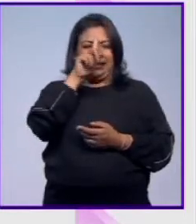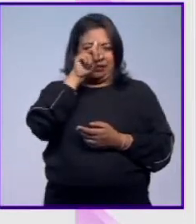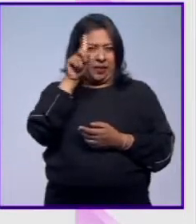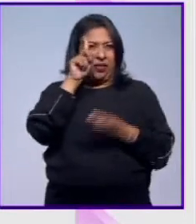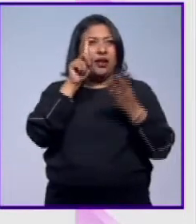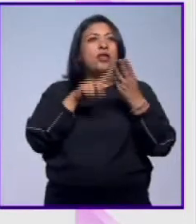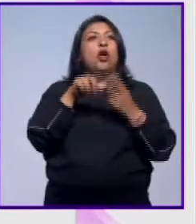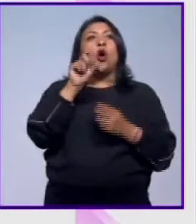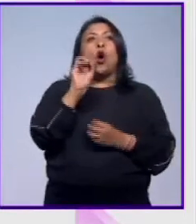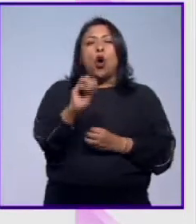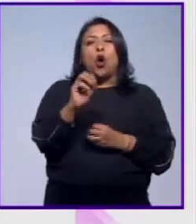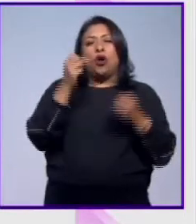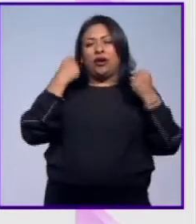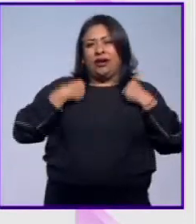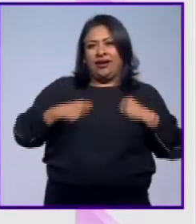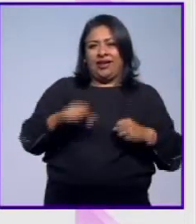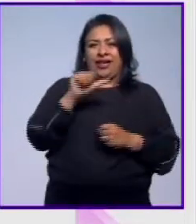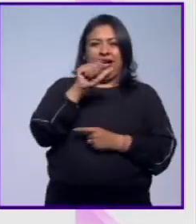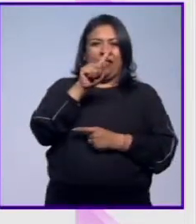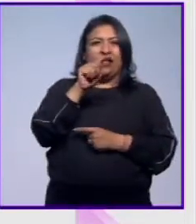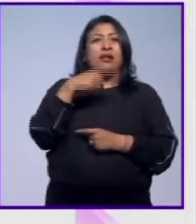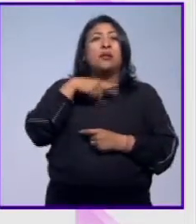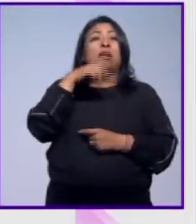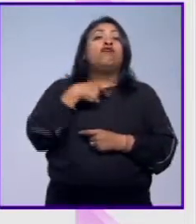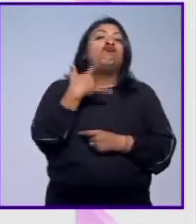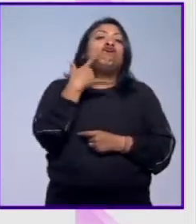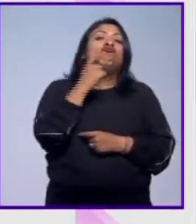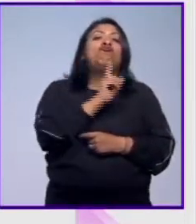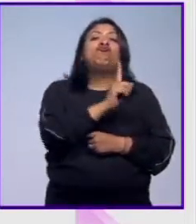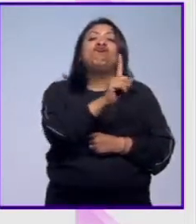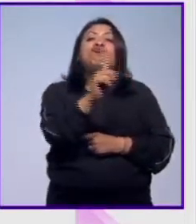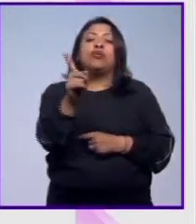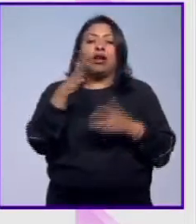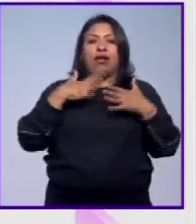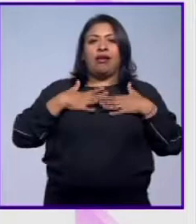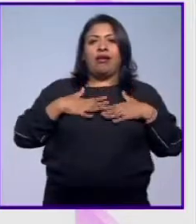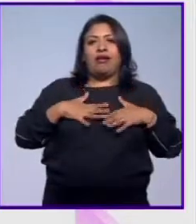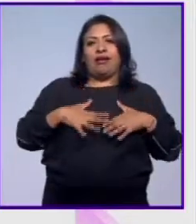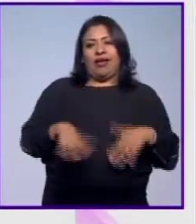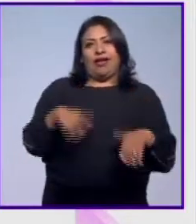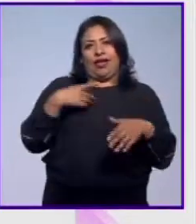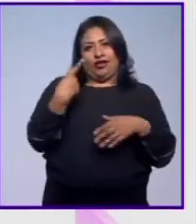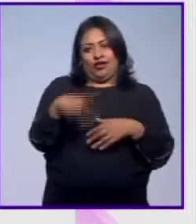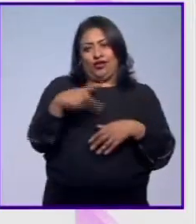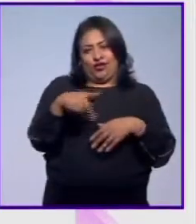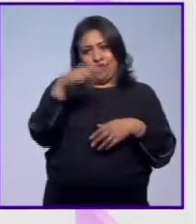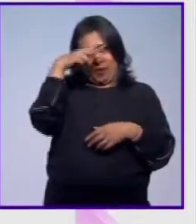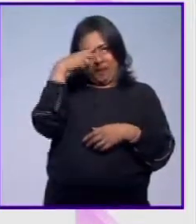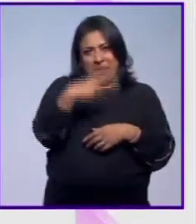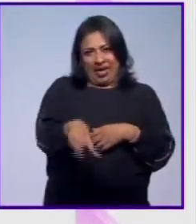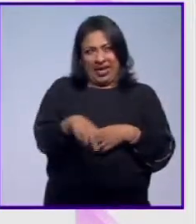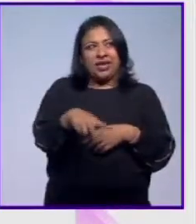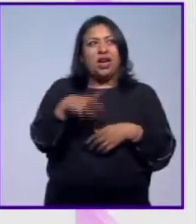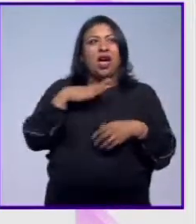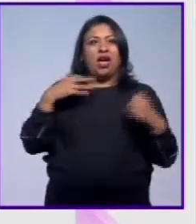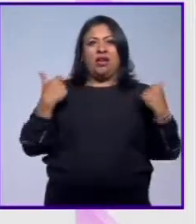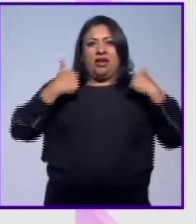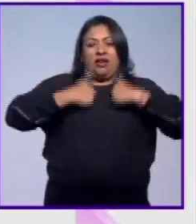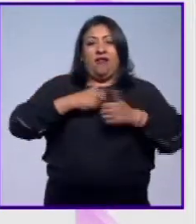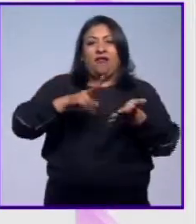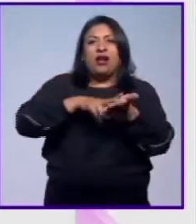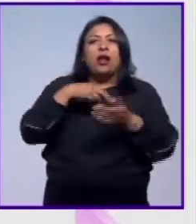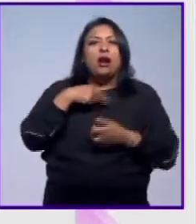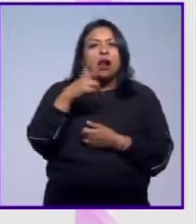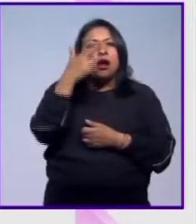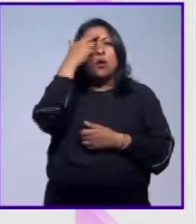del Atlético Español. Sin embargo, el recorrido interesante es a través del uniforme de la Selección Nacional de Fútbol, con esa chamarra verde que